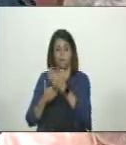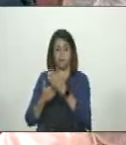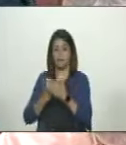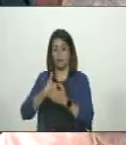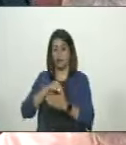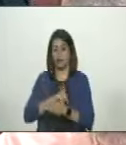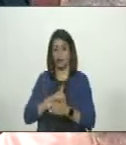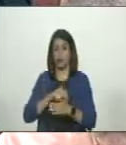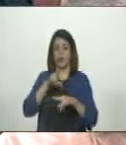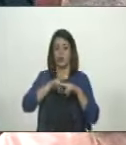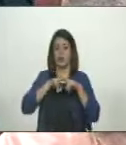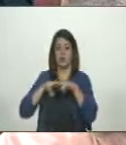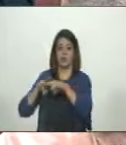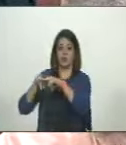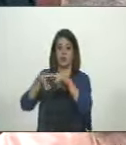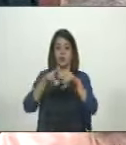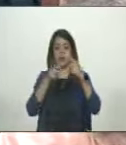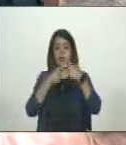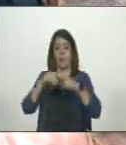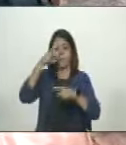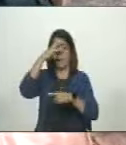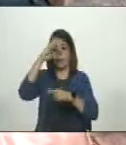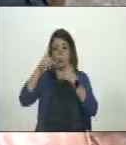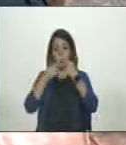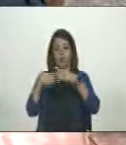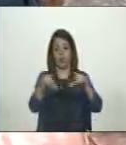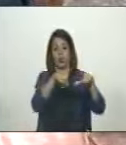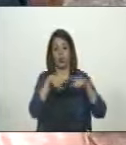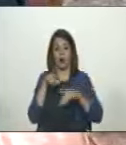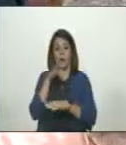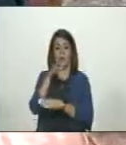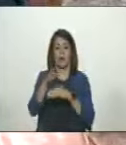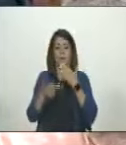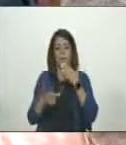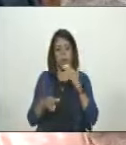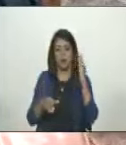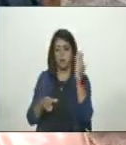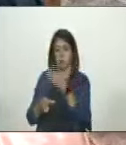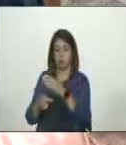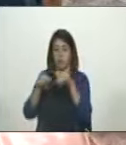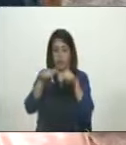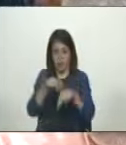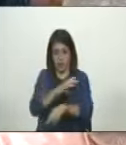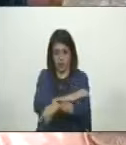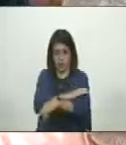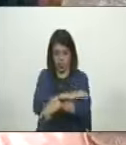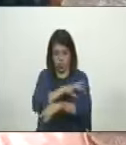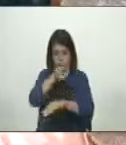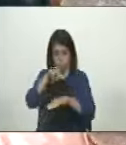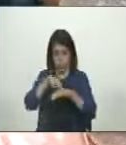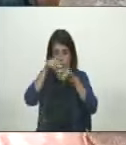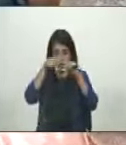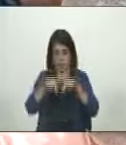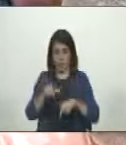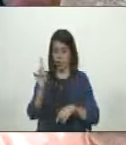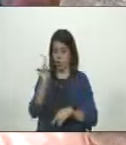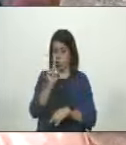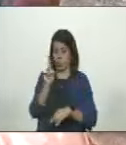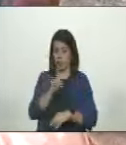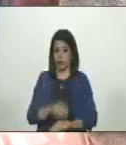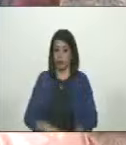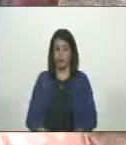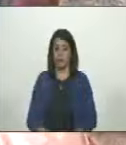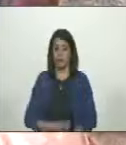Son otros que se sientan con ustedes en México y en otro lado los que han ido a pedir sanciones. No es esta oposición nacionalista que se sienta en esta Asamblea Nacional.